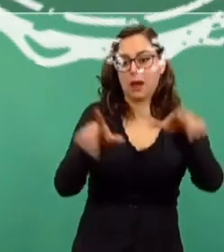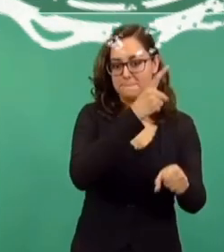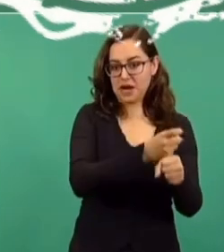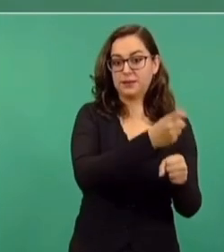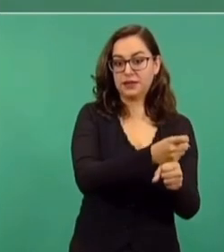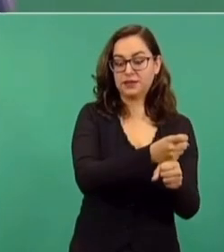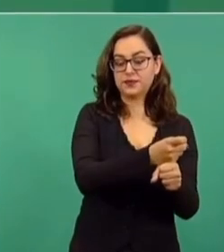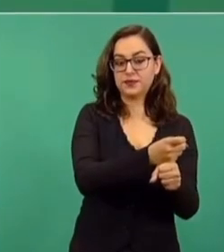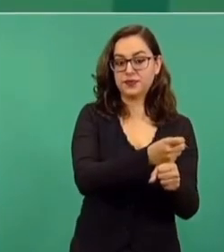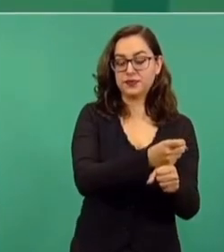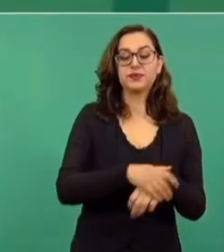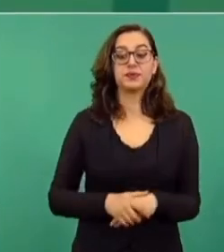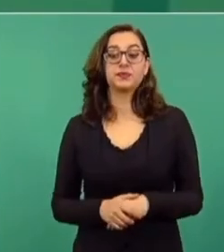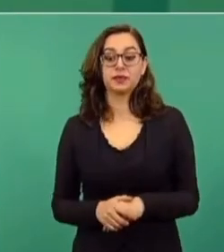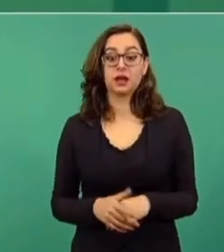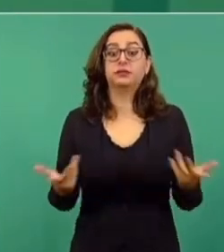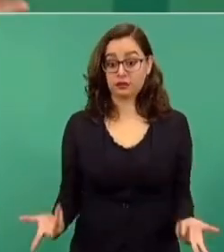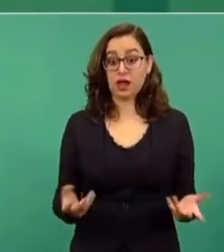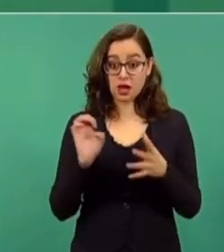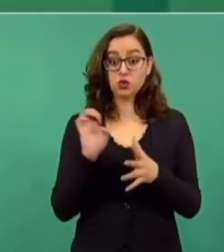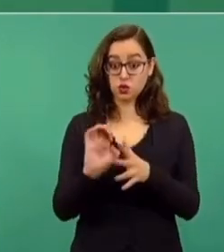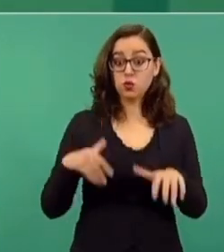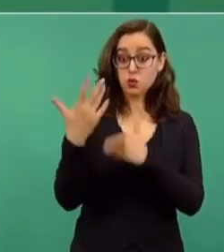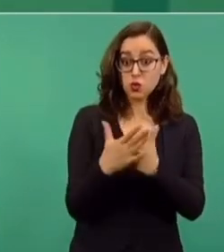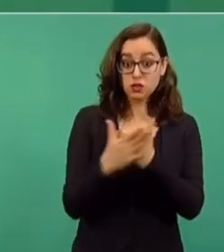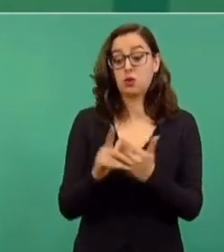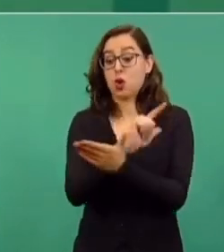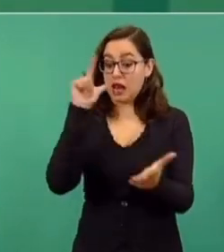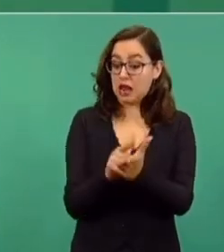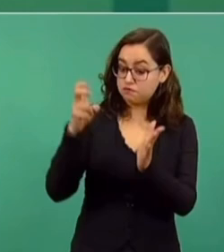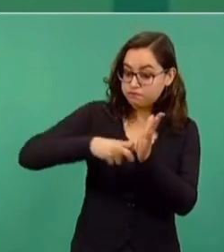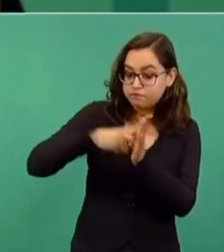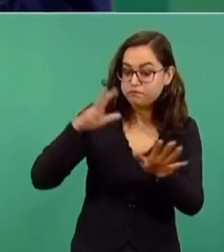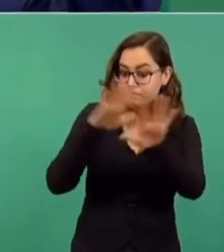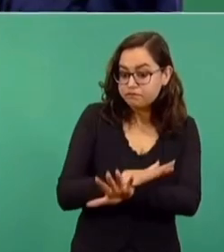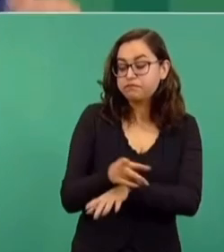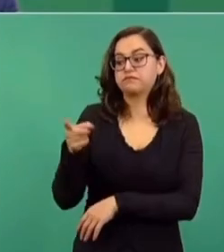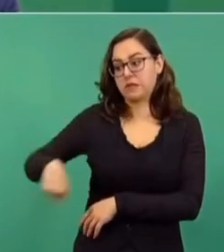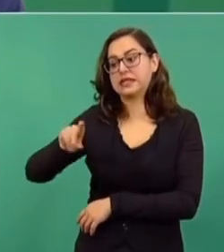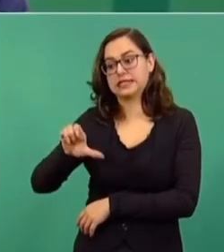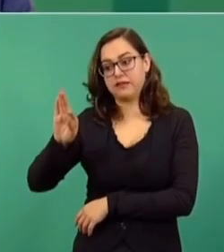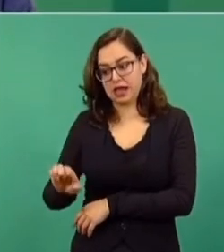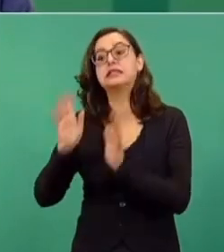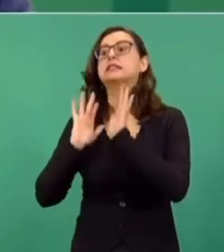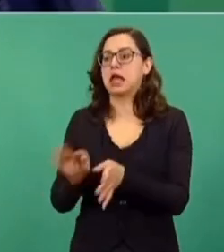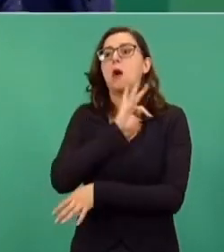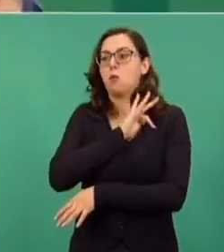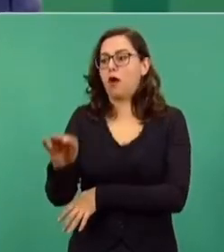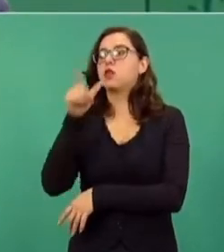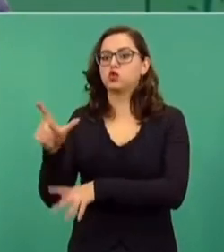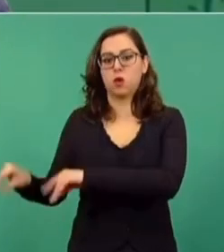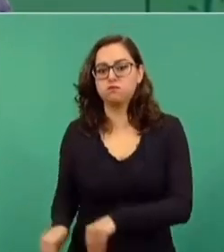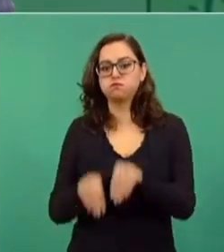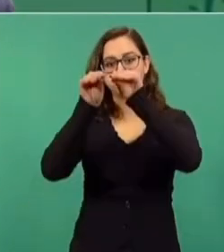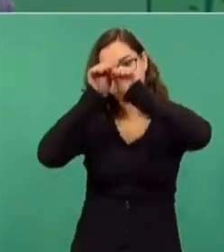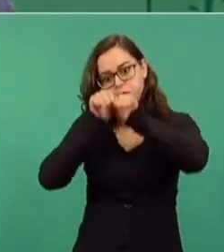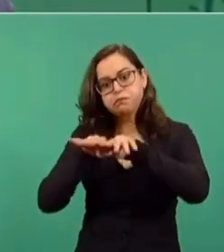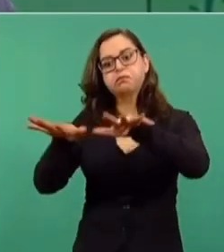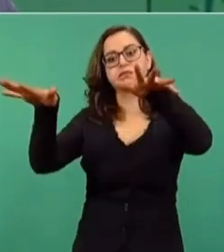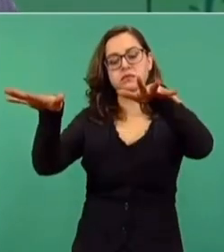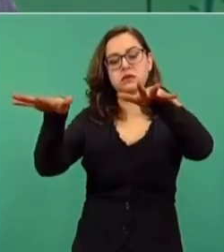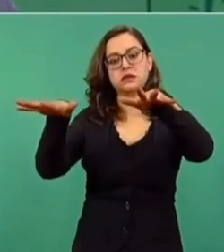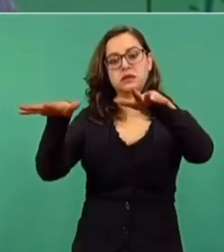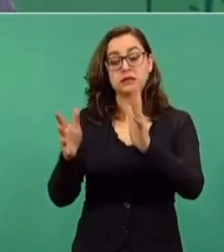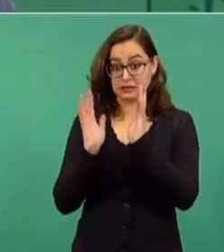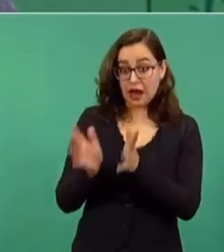Bueno, si se modifica la forma en que se despacha la energía, que sube la energía a las líneas